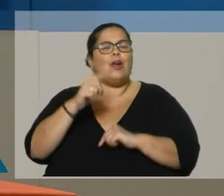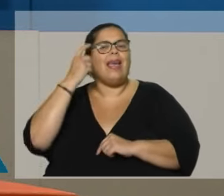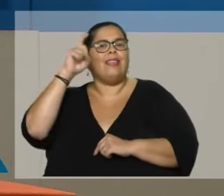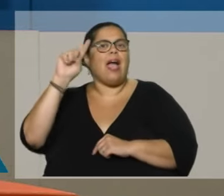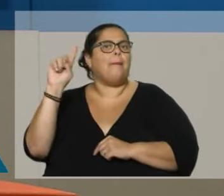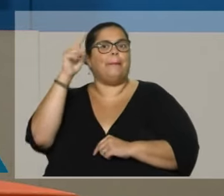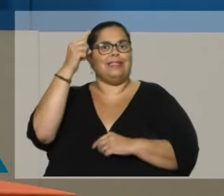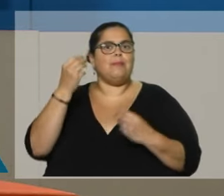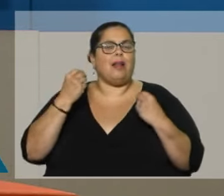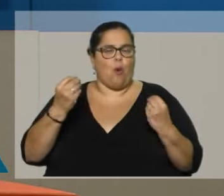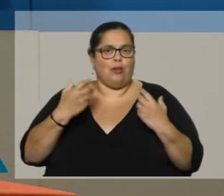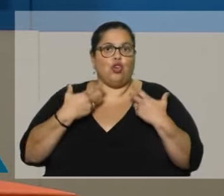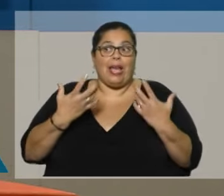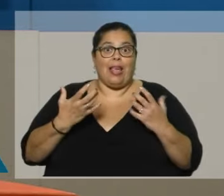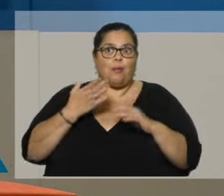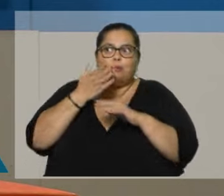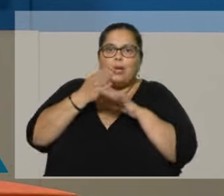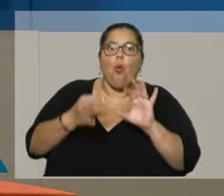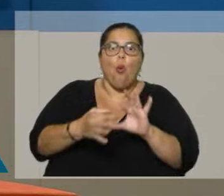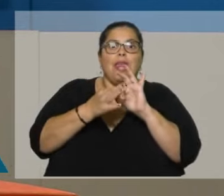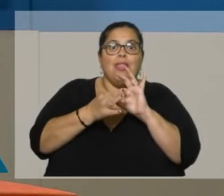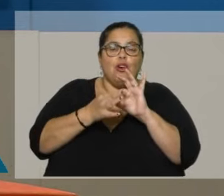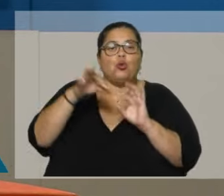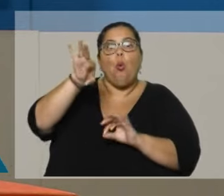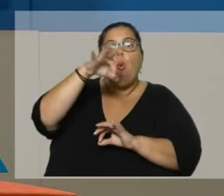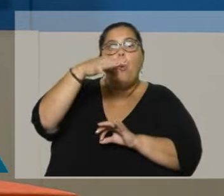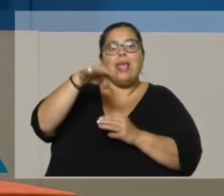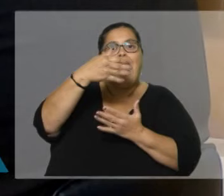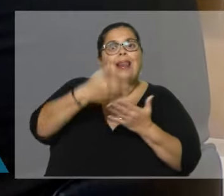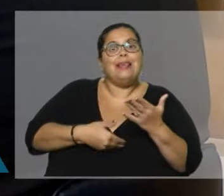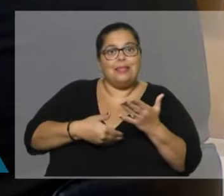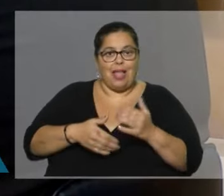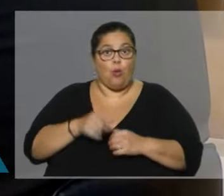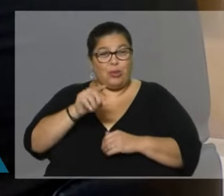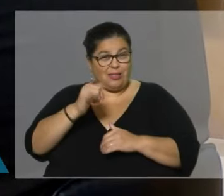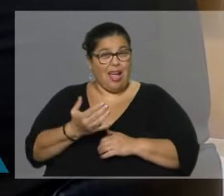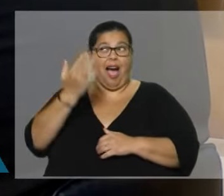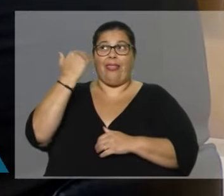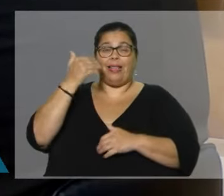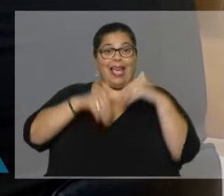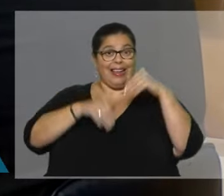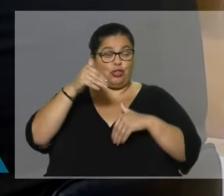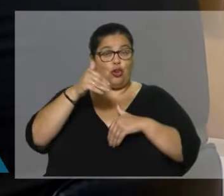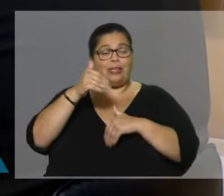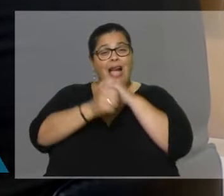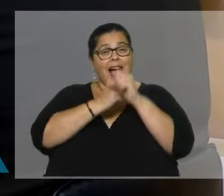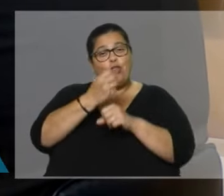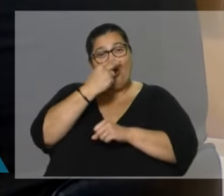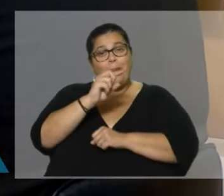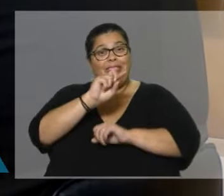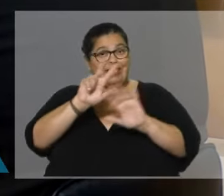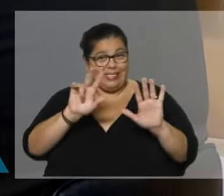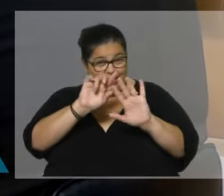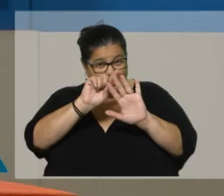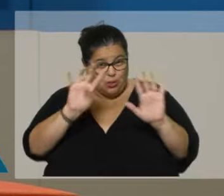partido es concurrir unidos en una lista única. ¿Ya estuvieron en las elecciones pasadas, la del 2019? Correcto.